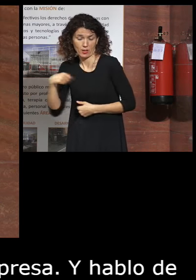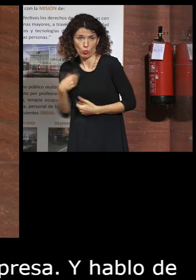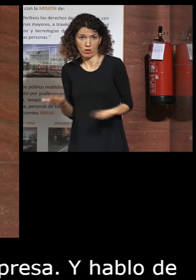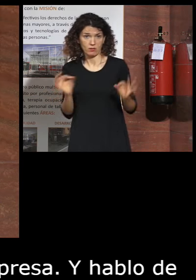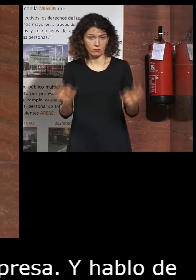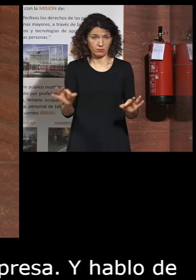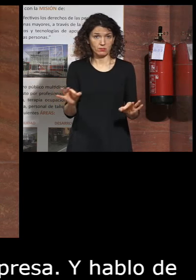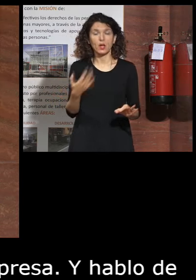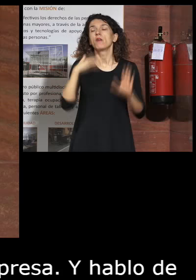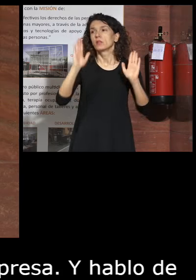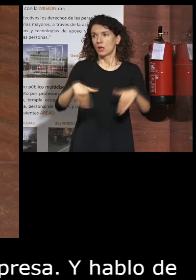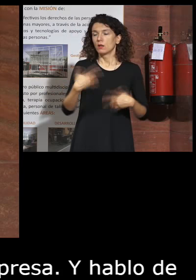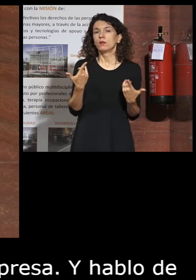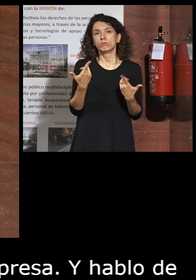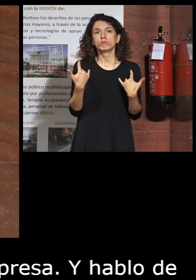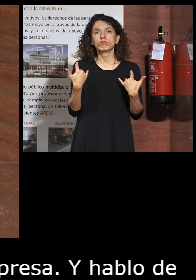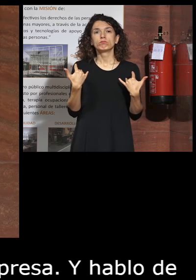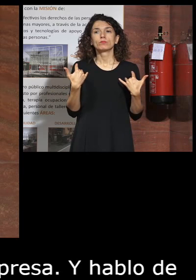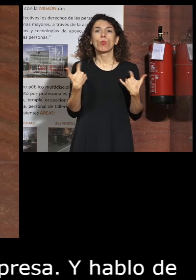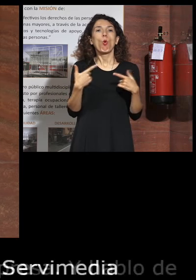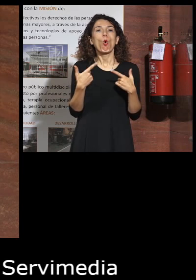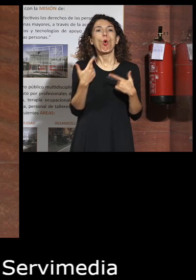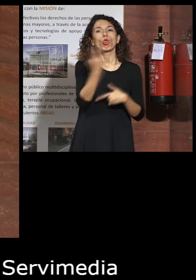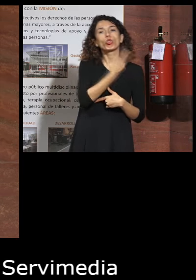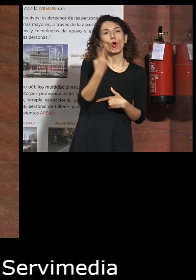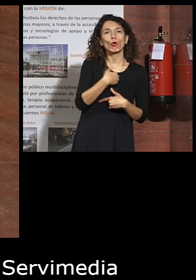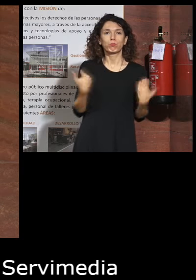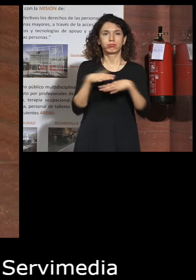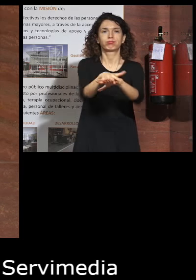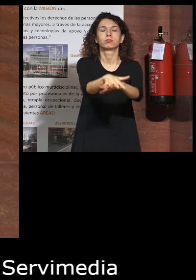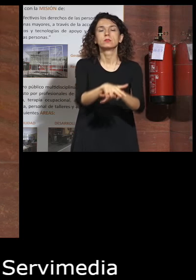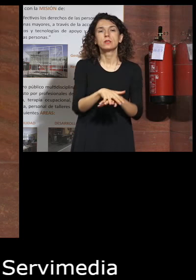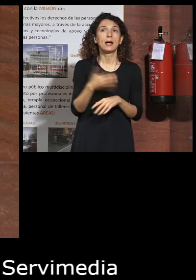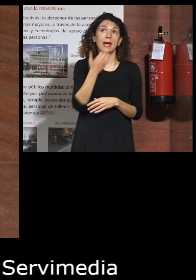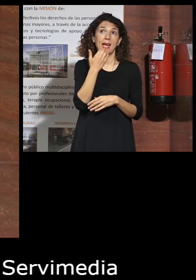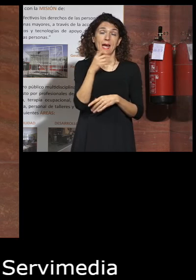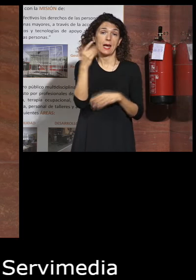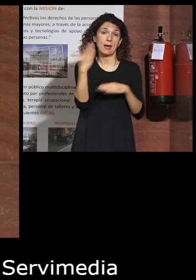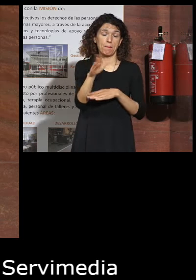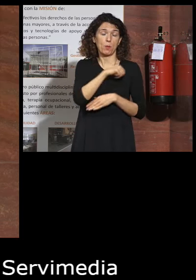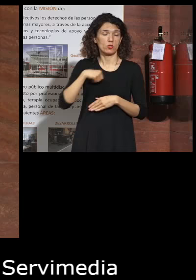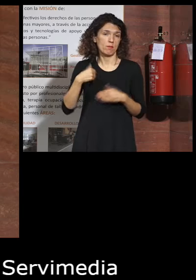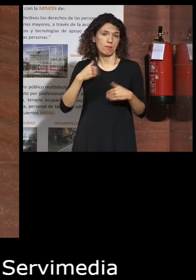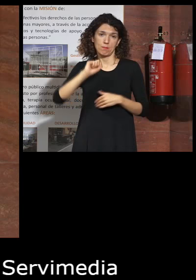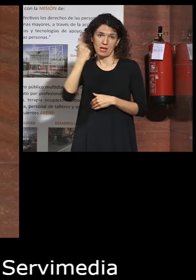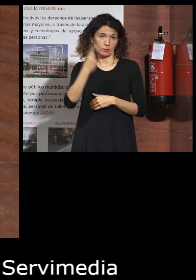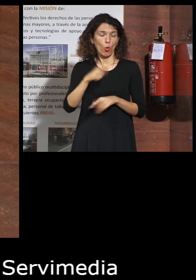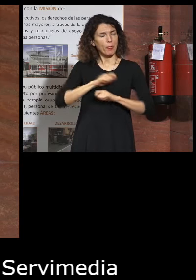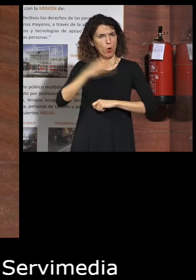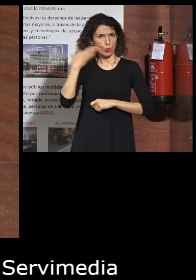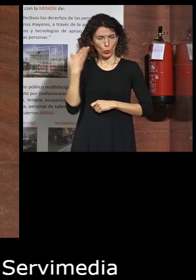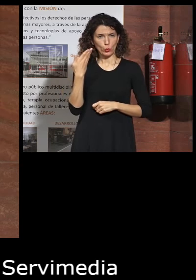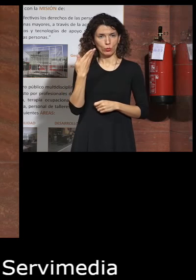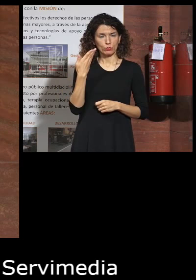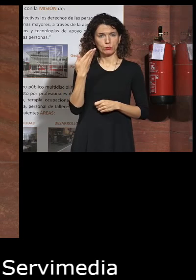y bueno y al final confluye confluye todo y como ejemplo más personal que para mí es un orgullo pues eso